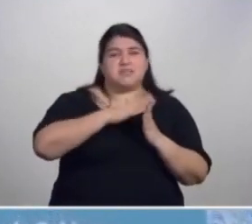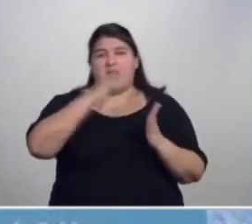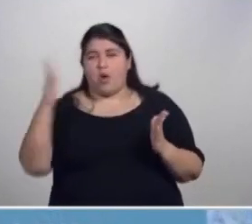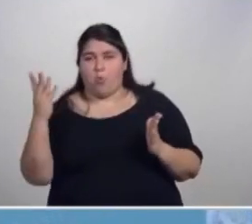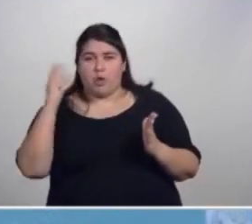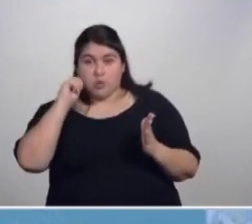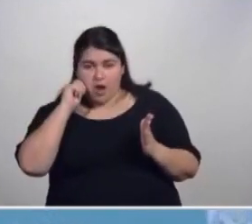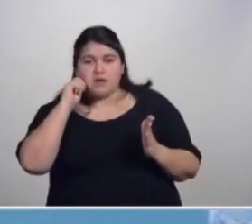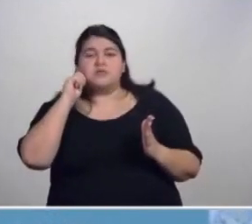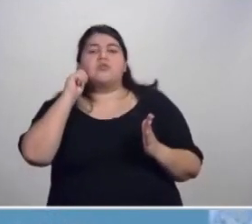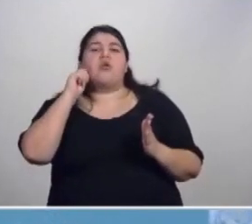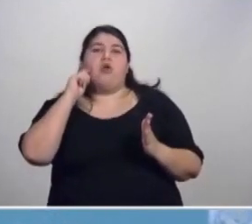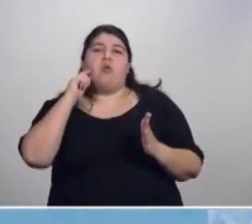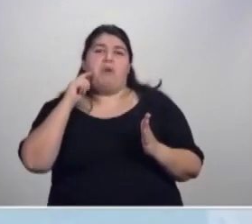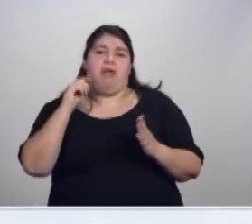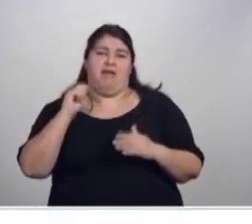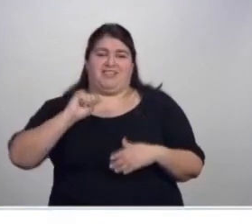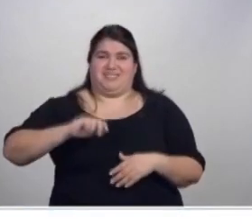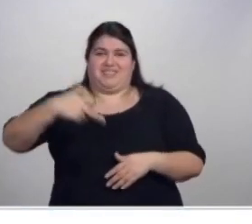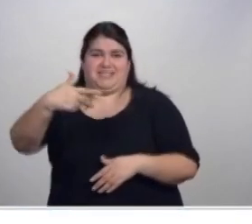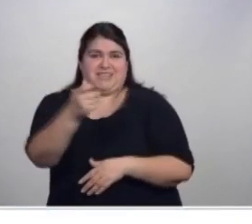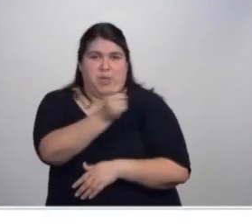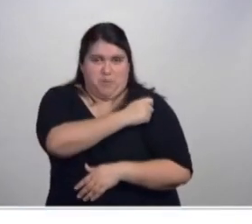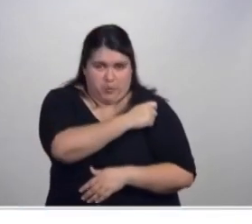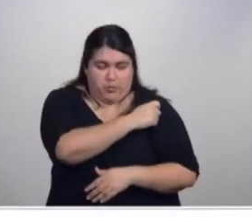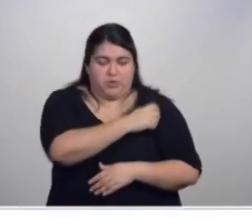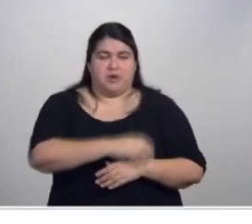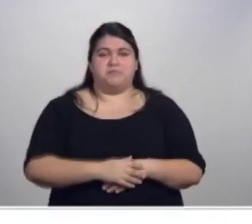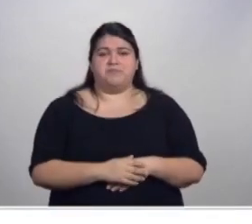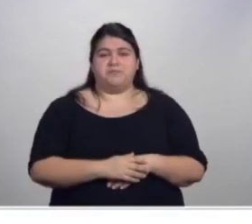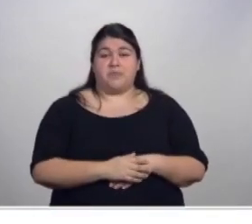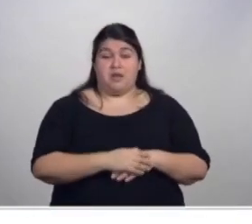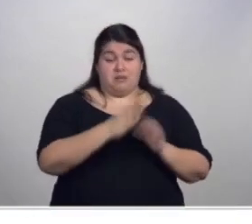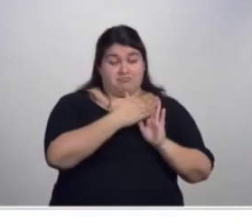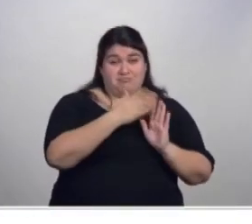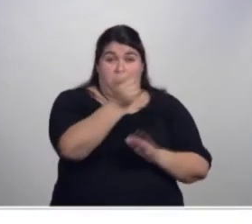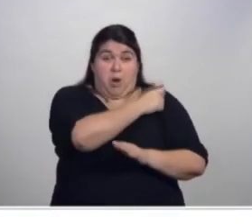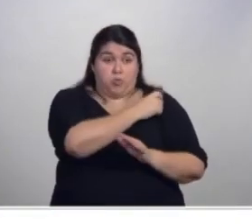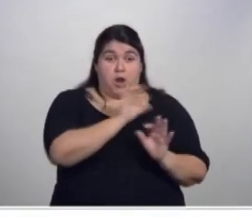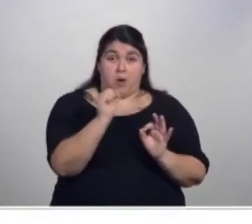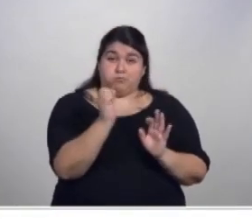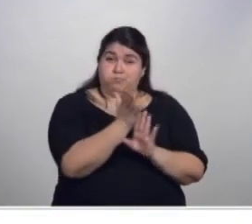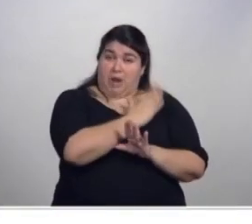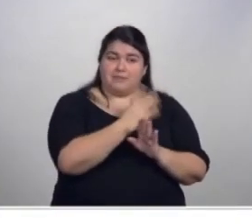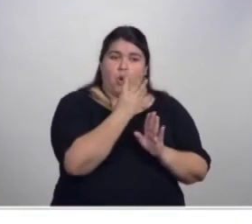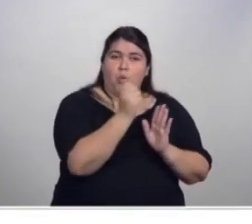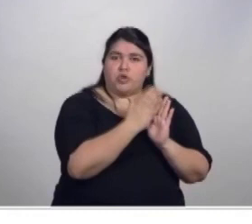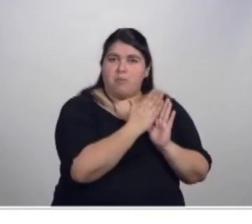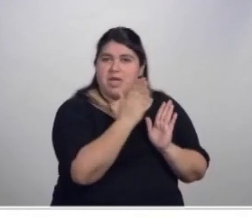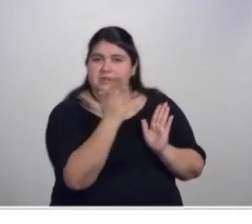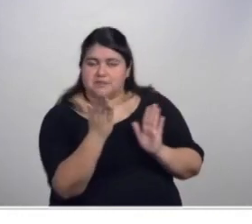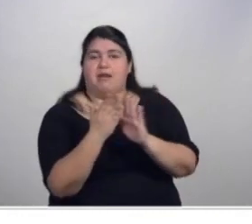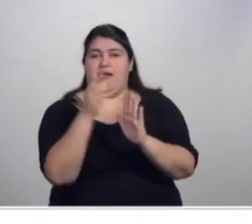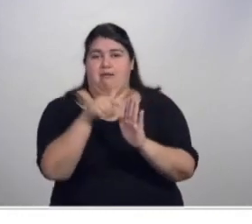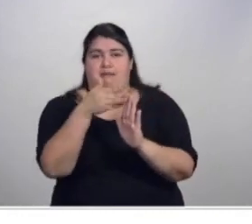para darse el refuerzo después de los 4 meses. Hasta ahora no era posible por las